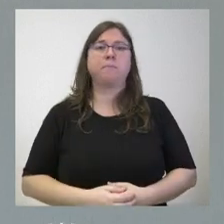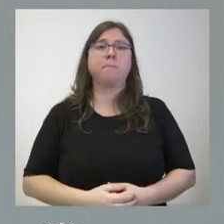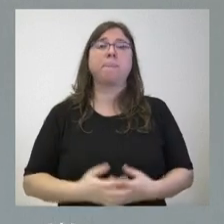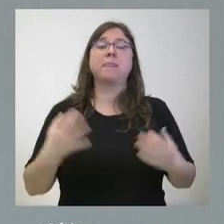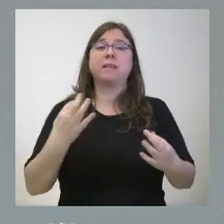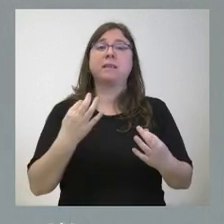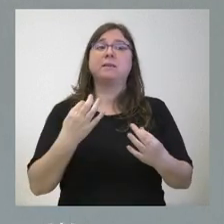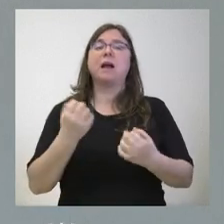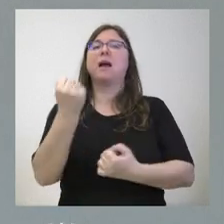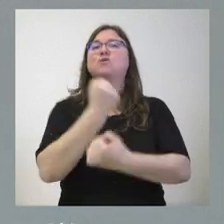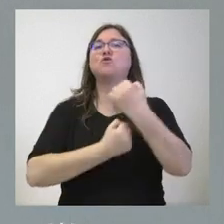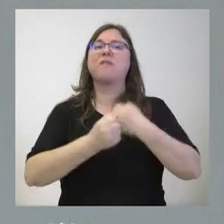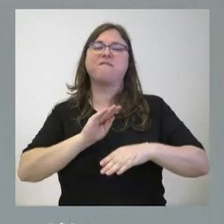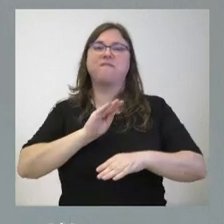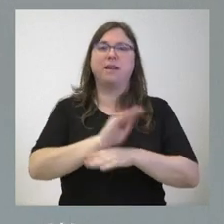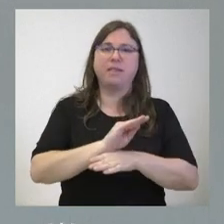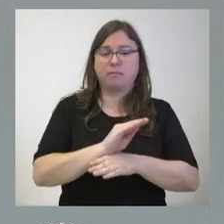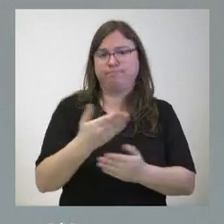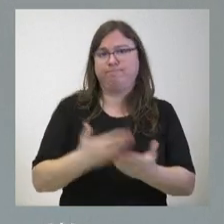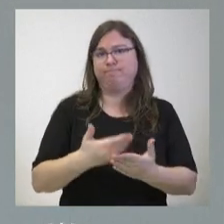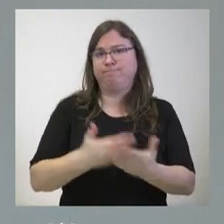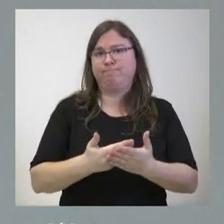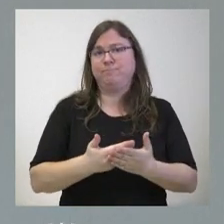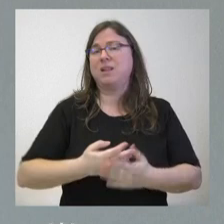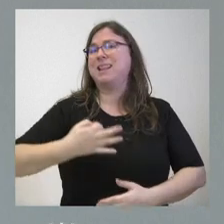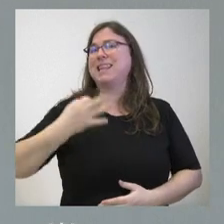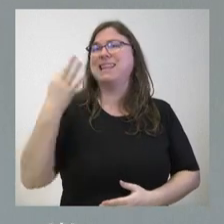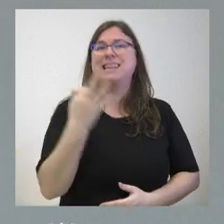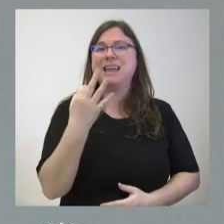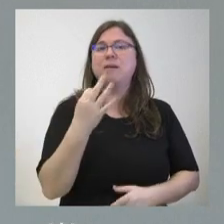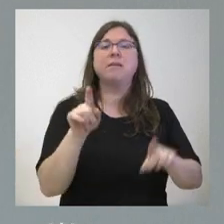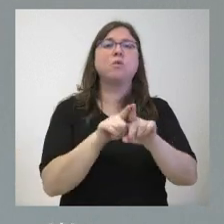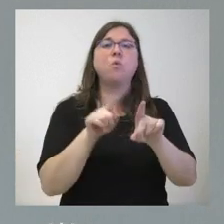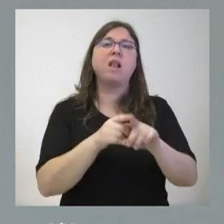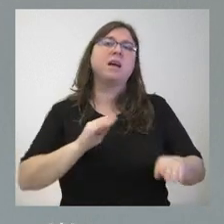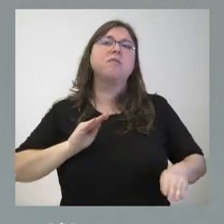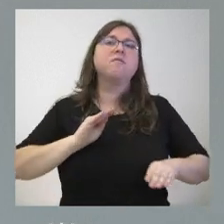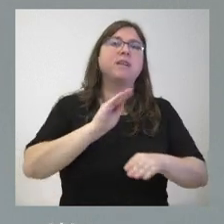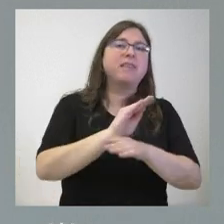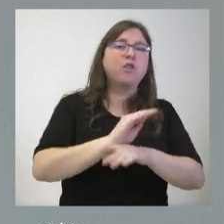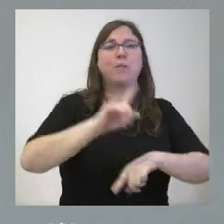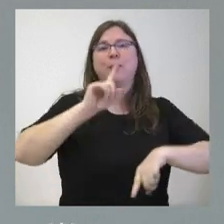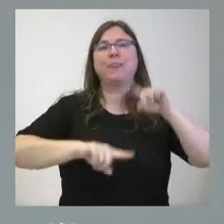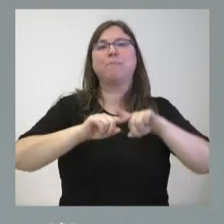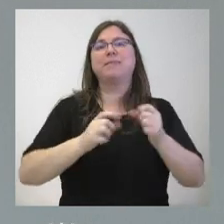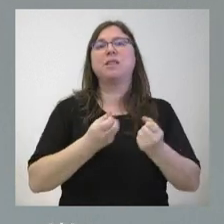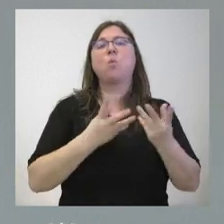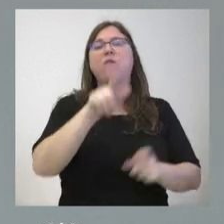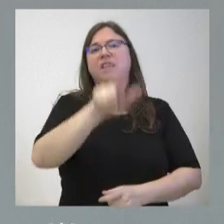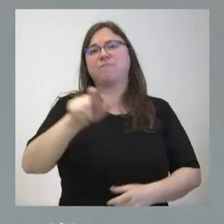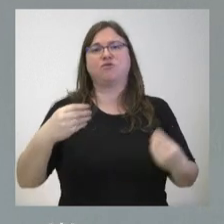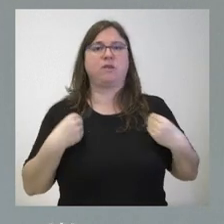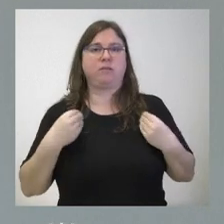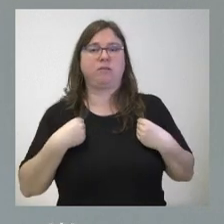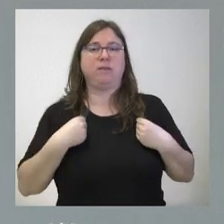financiación autonómica y aquí se demuestra en este caso más no puede ser esencialmente una financiación en función del número de habitantes. No puede ser que